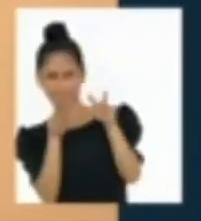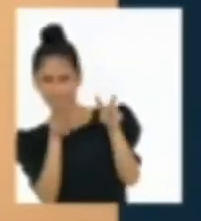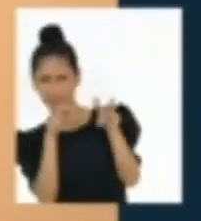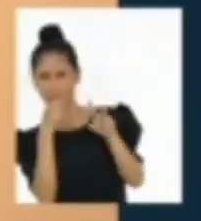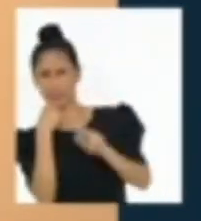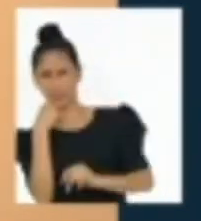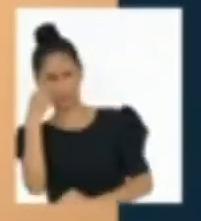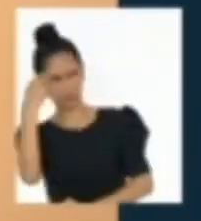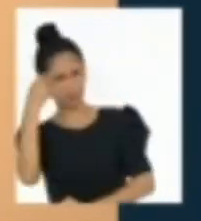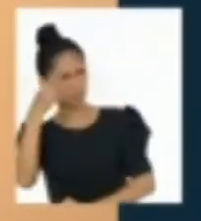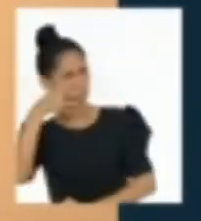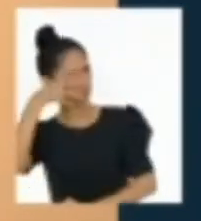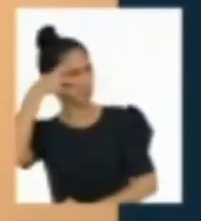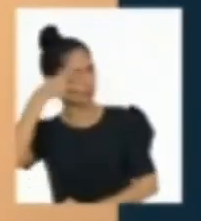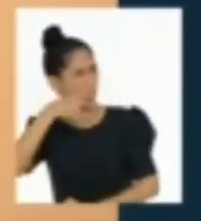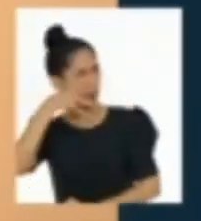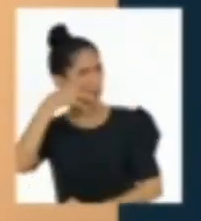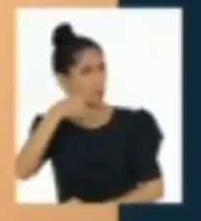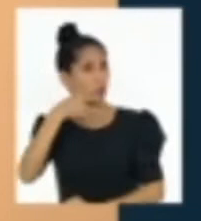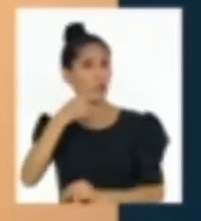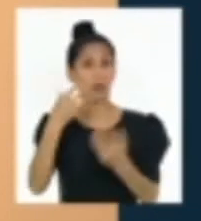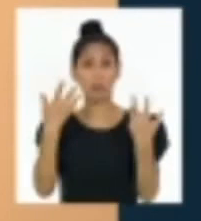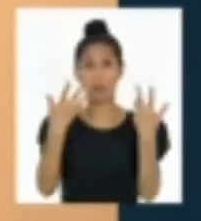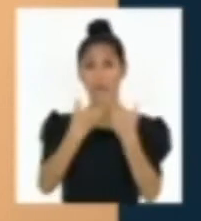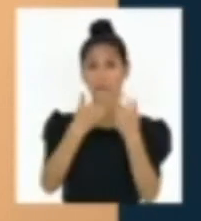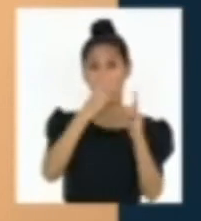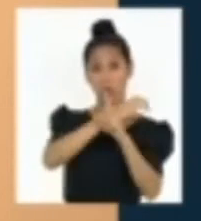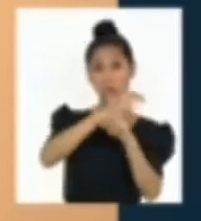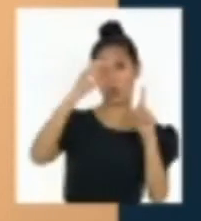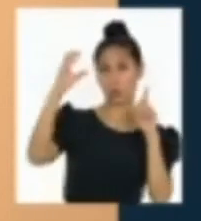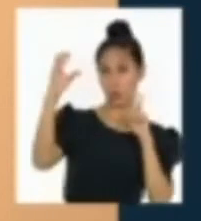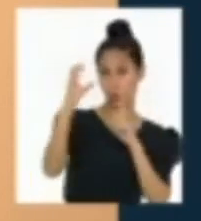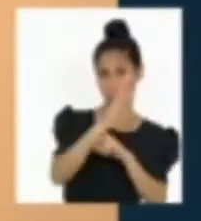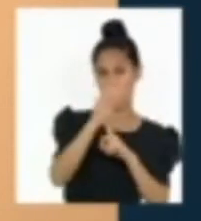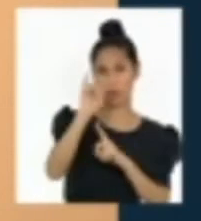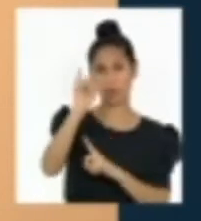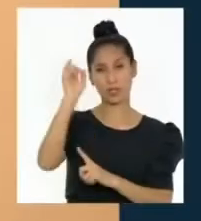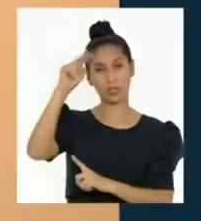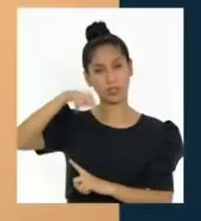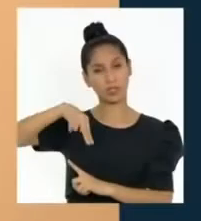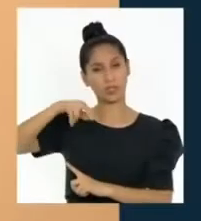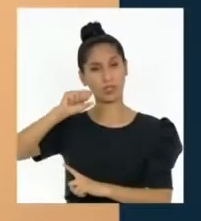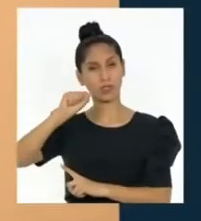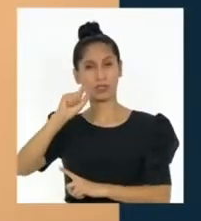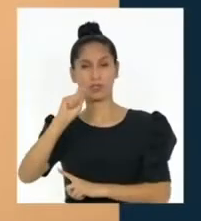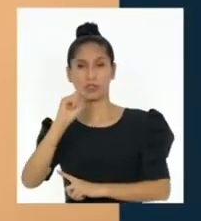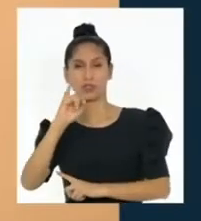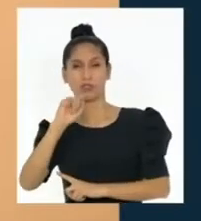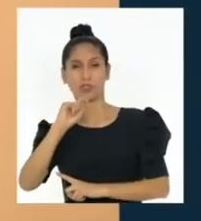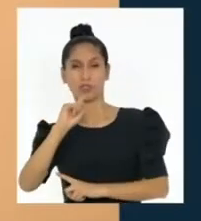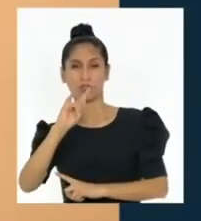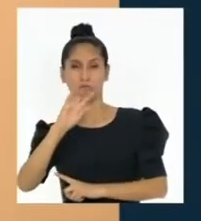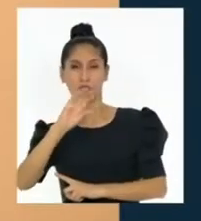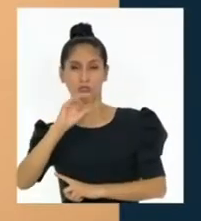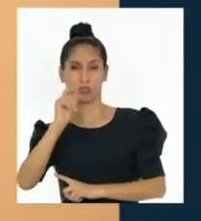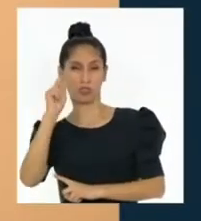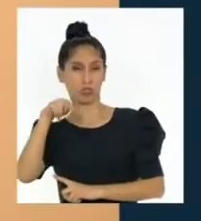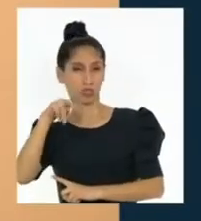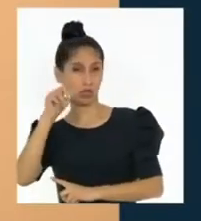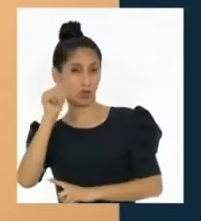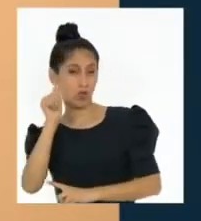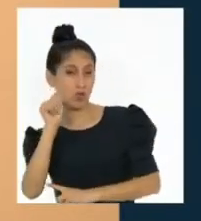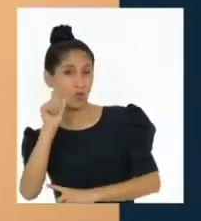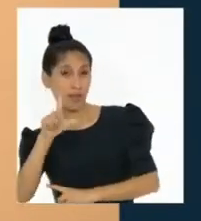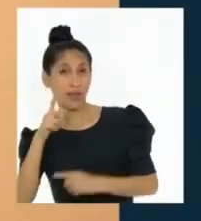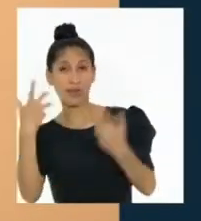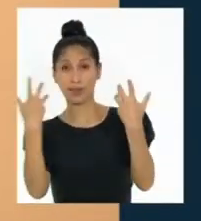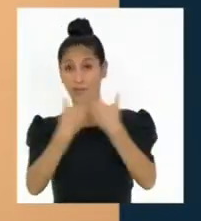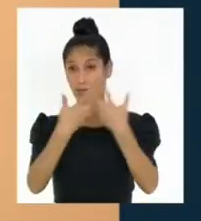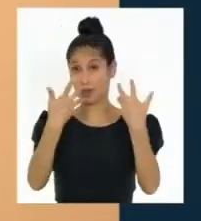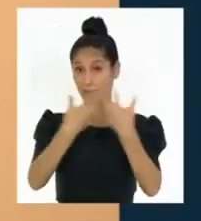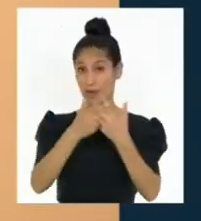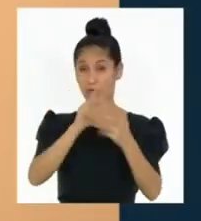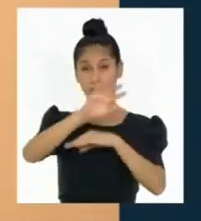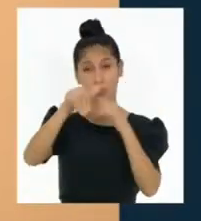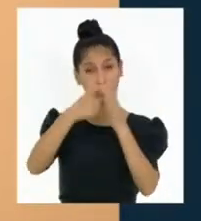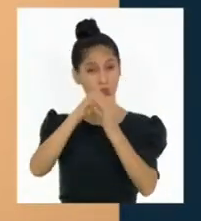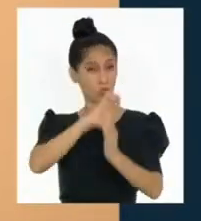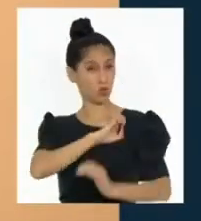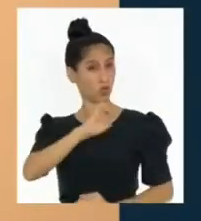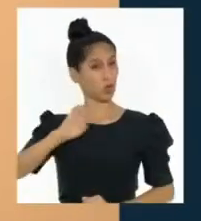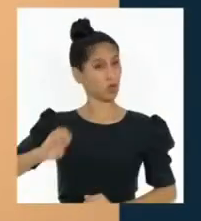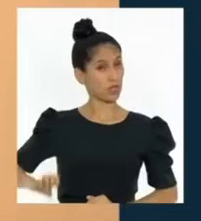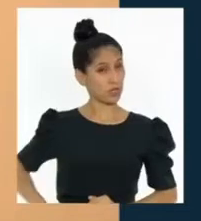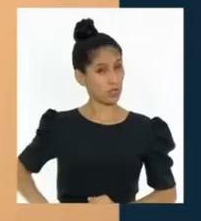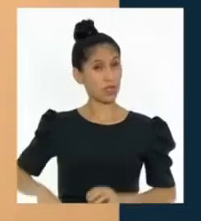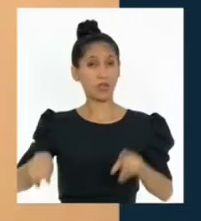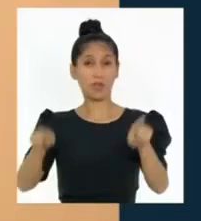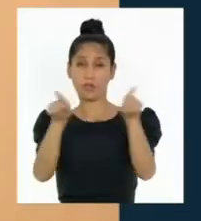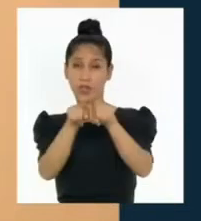constituyendo en una cultura institucional expresada tanto en el sistema político como en